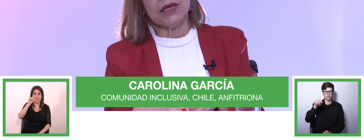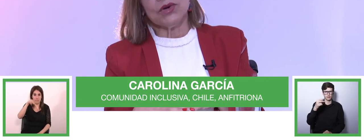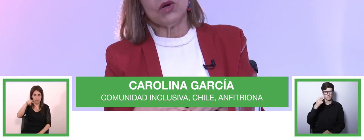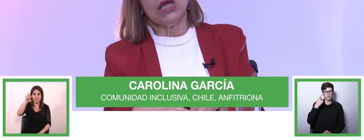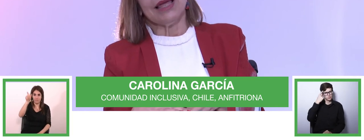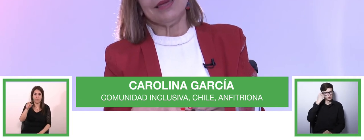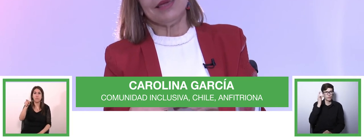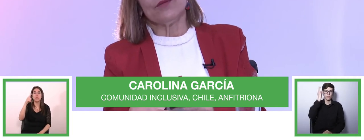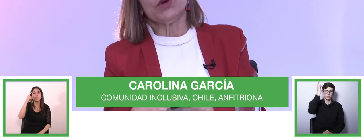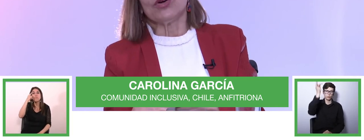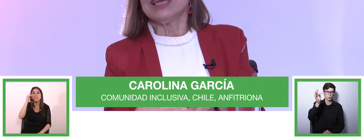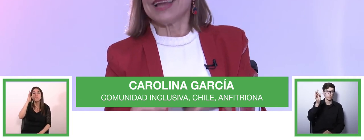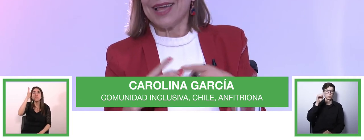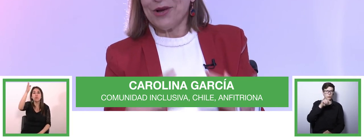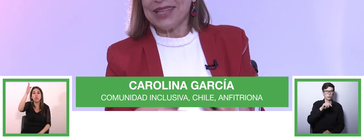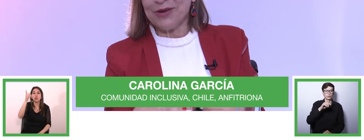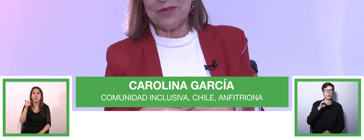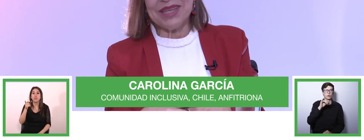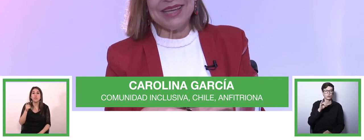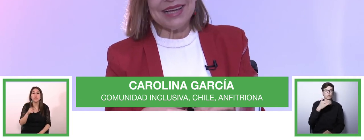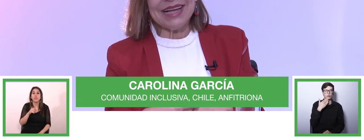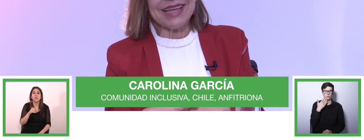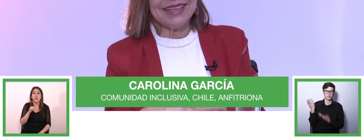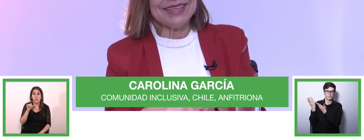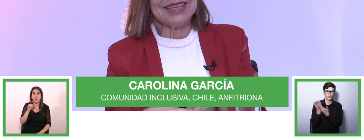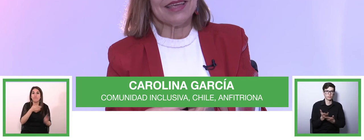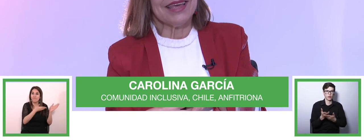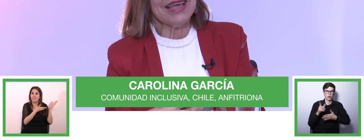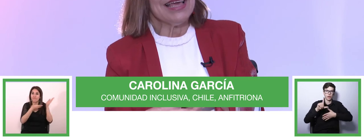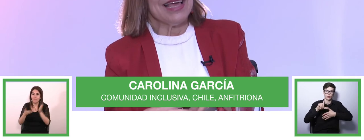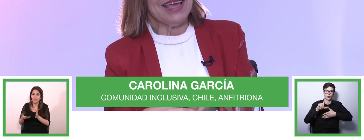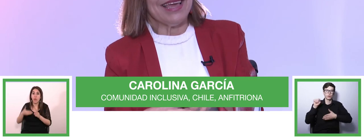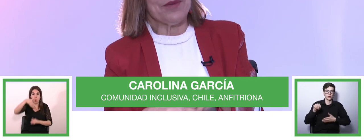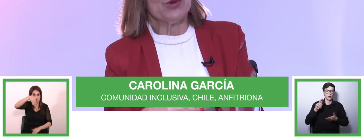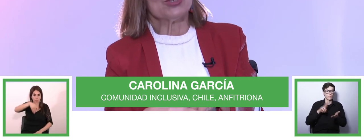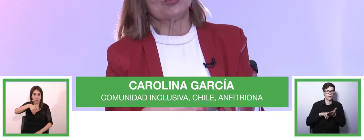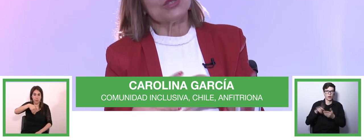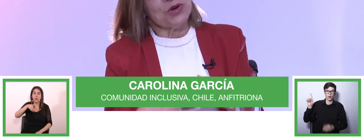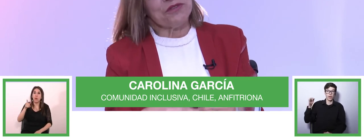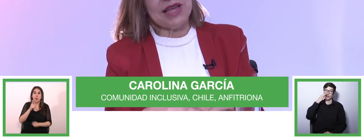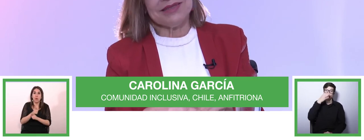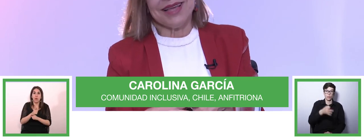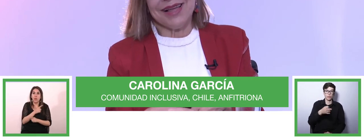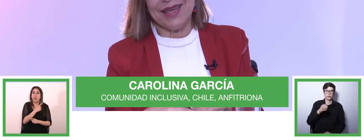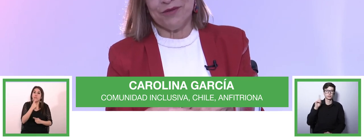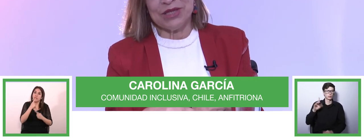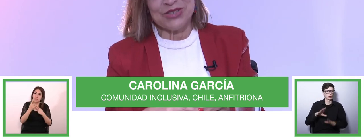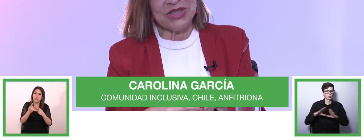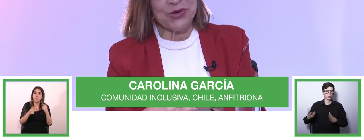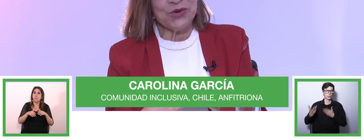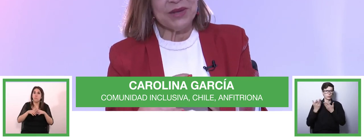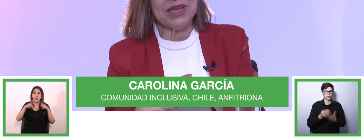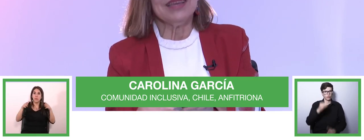sentido y bueno y traerlo a Latinoamérica él dice que puso toda su confianza en